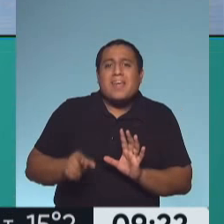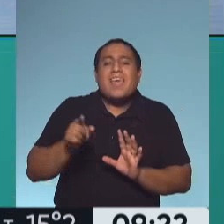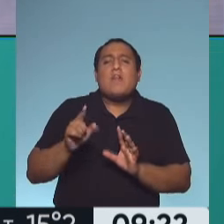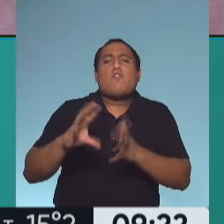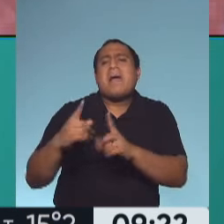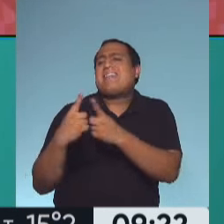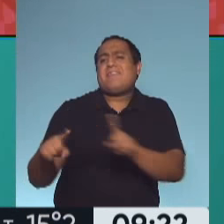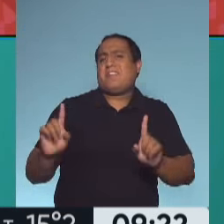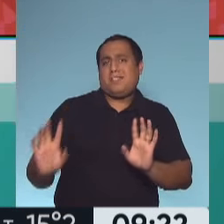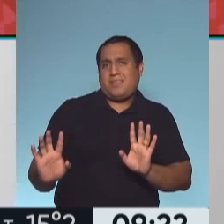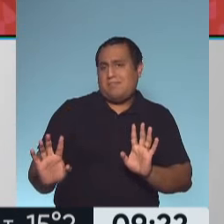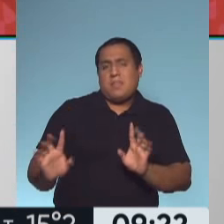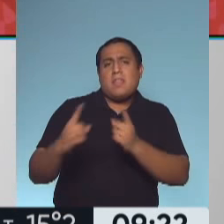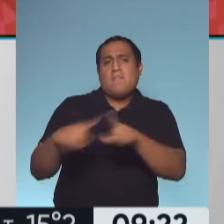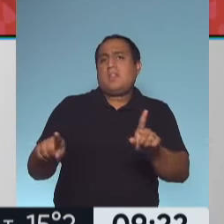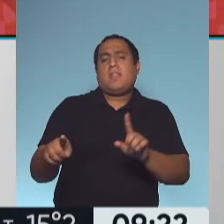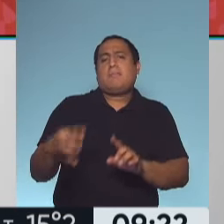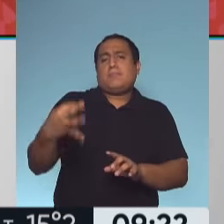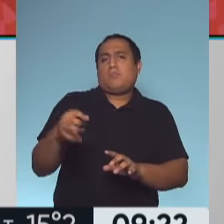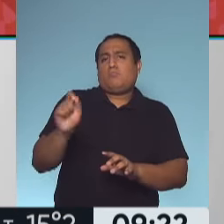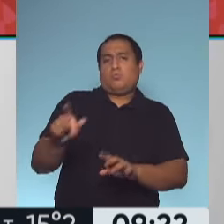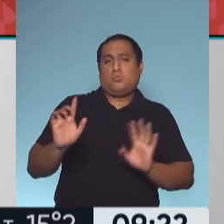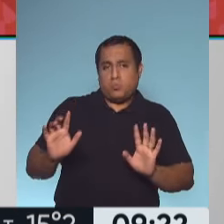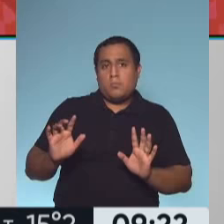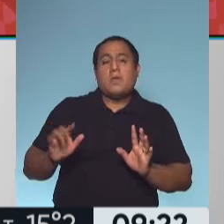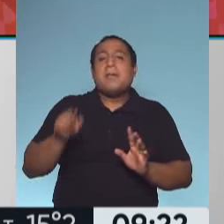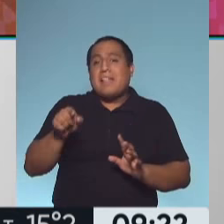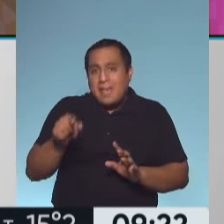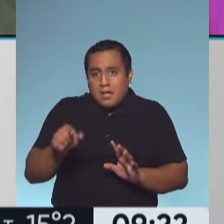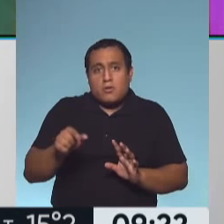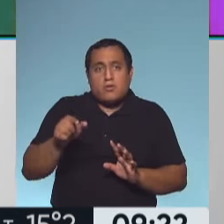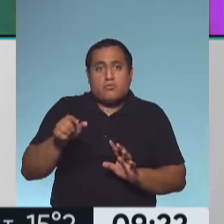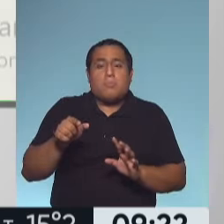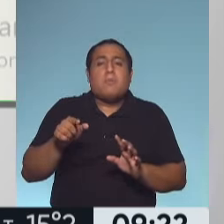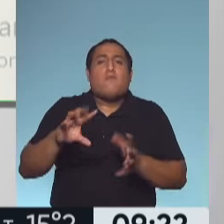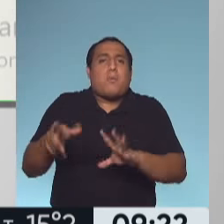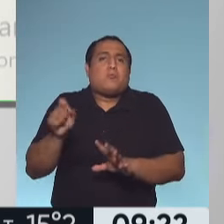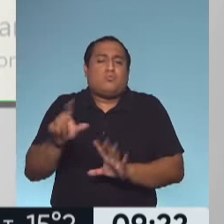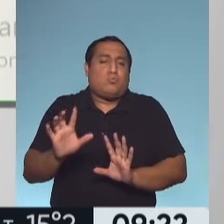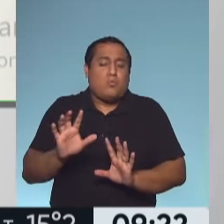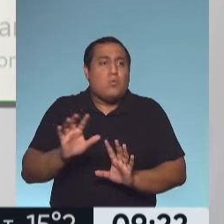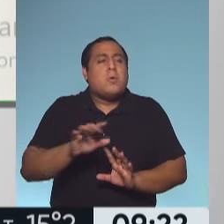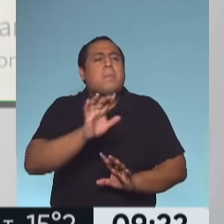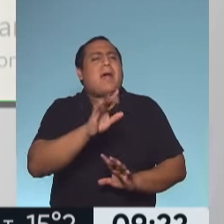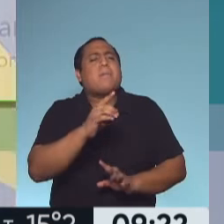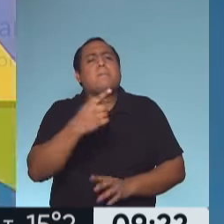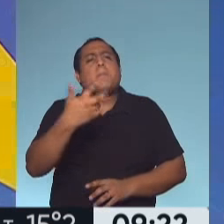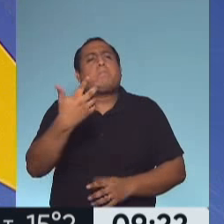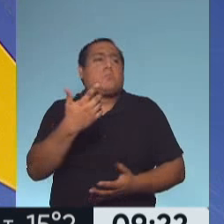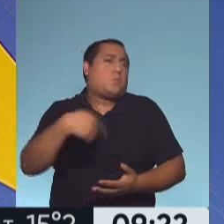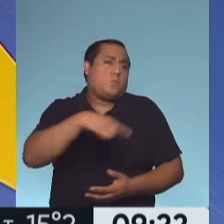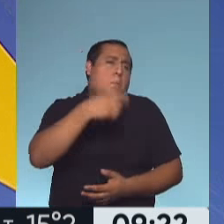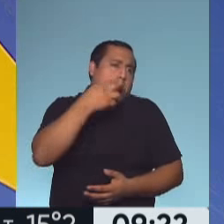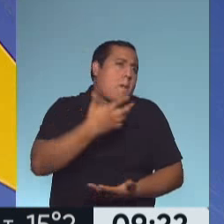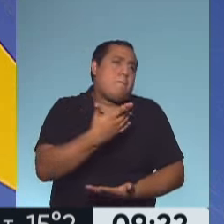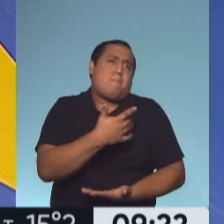diferente, una condición singular de apreciar y de habitar este mundo. Nati, ¿cómo detectamos como padres y madres o más